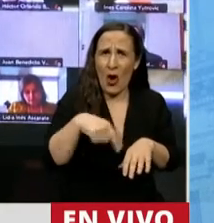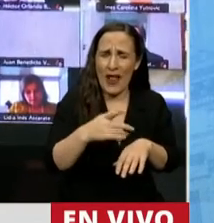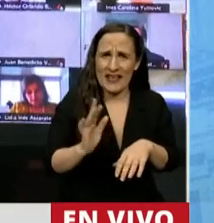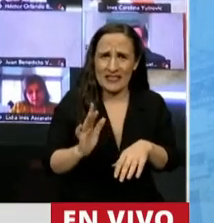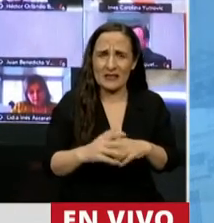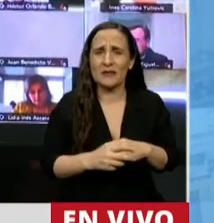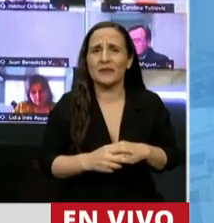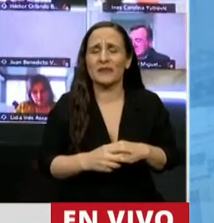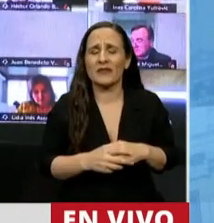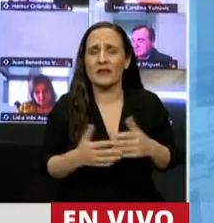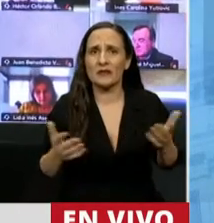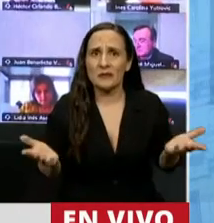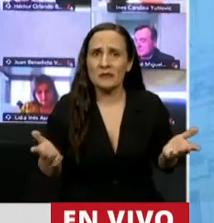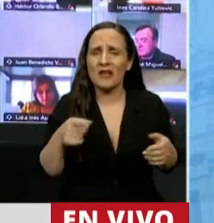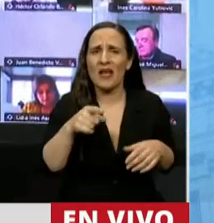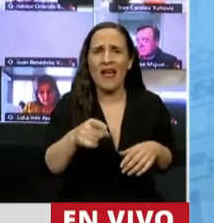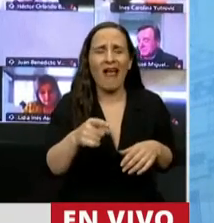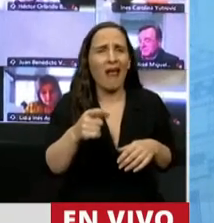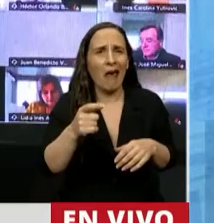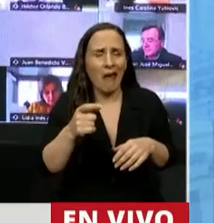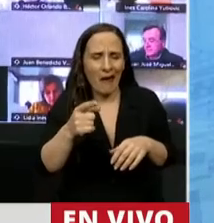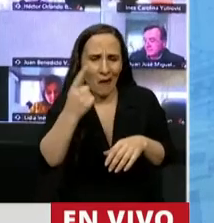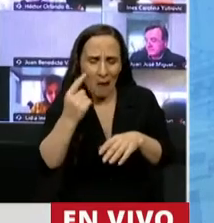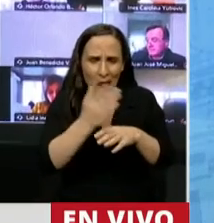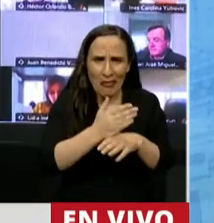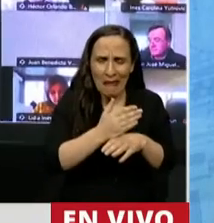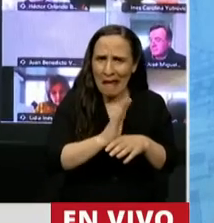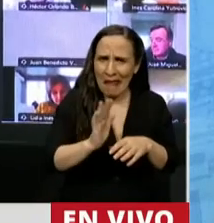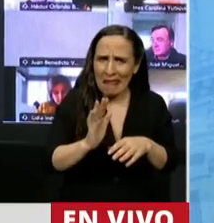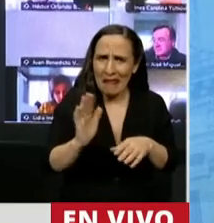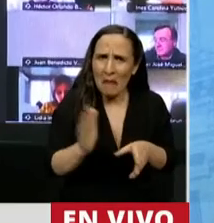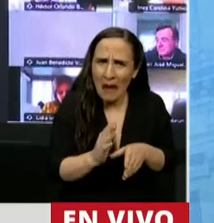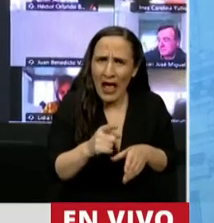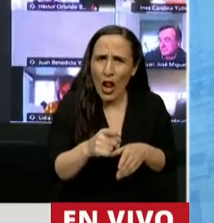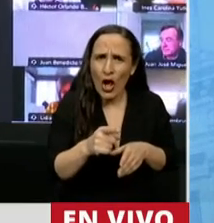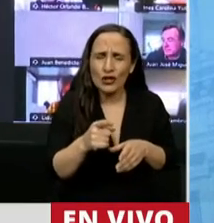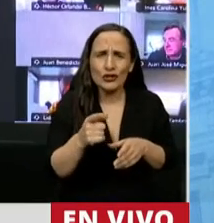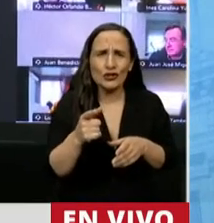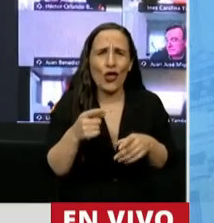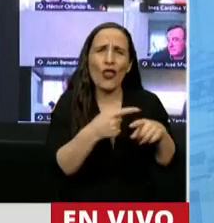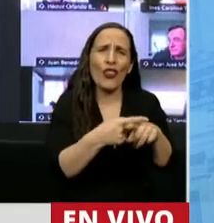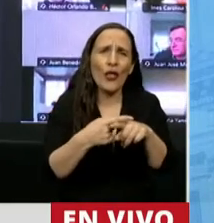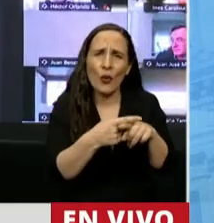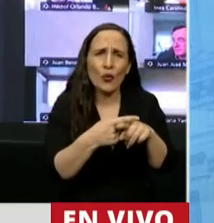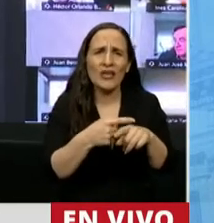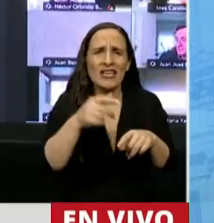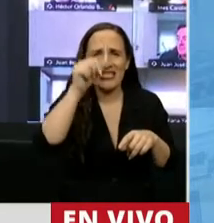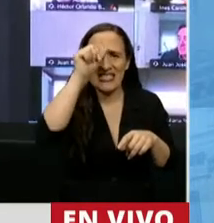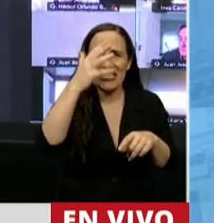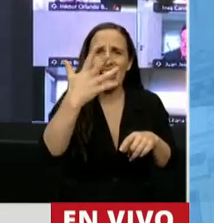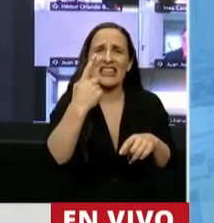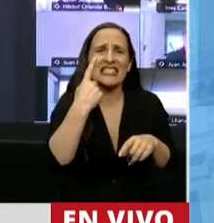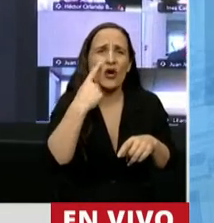con menos de 24 horas de antelación, se ponen en discusión 65.000